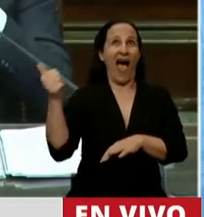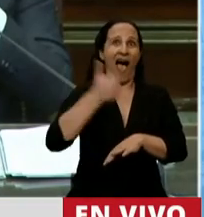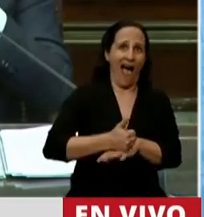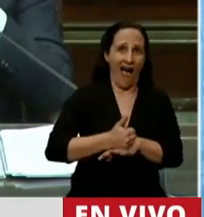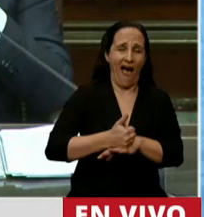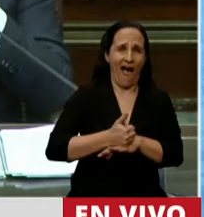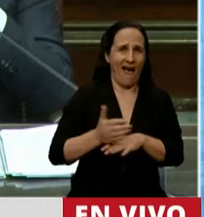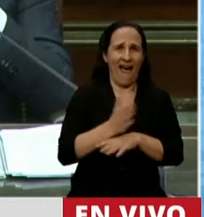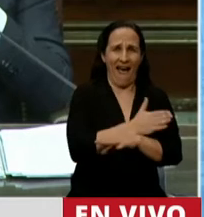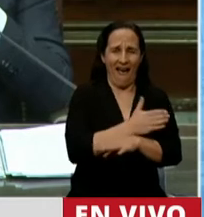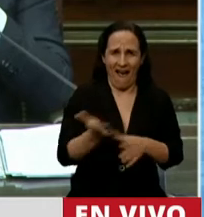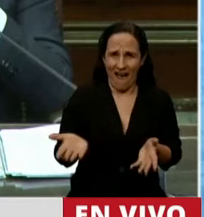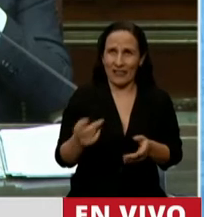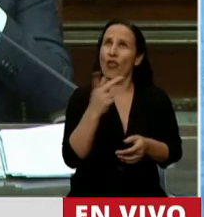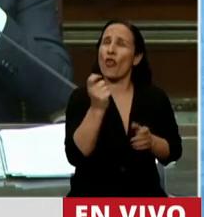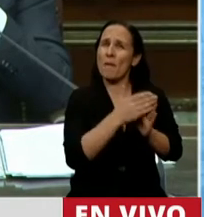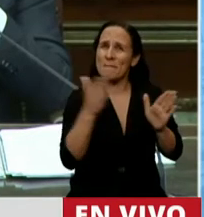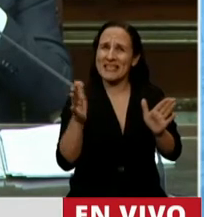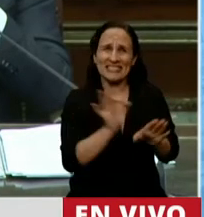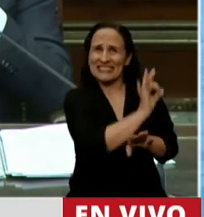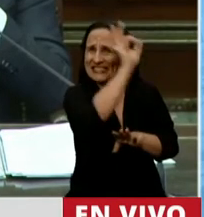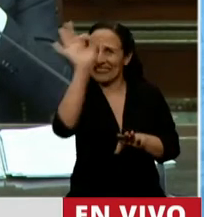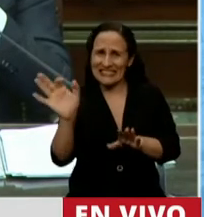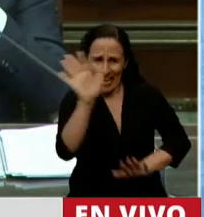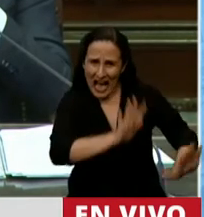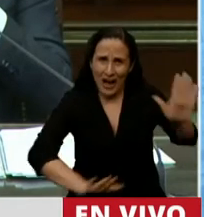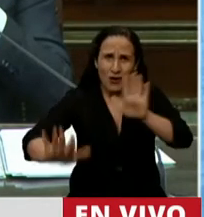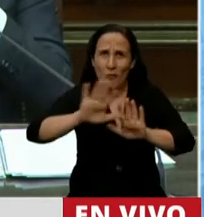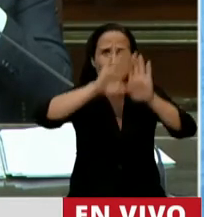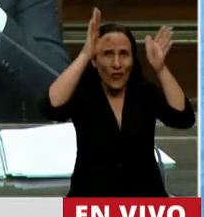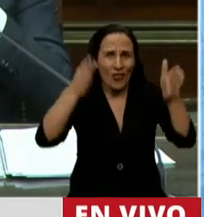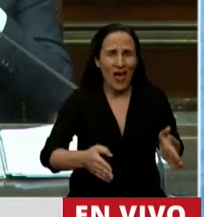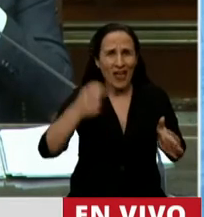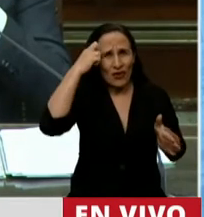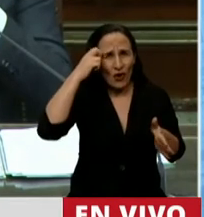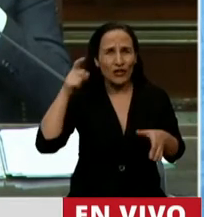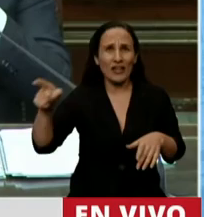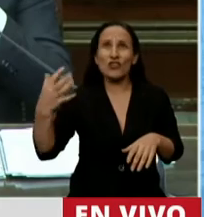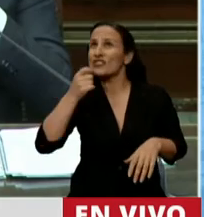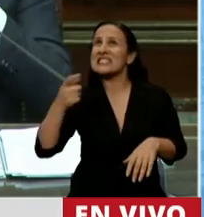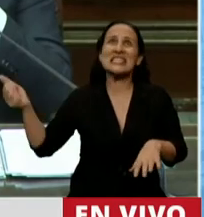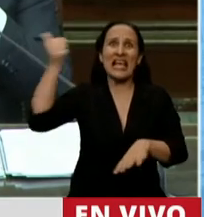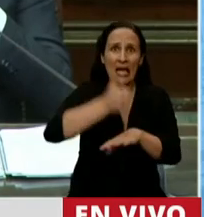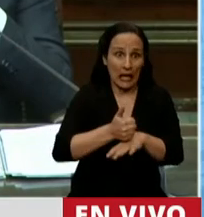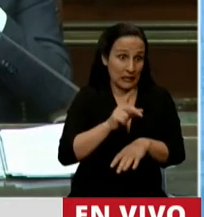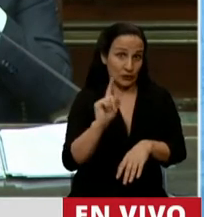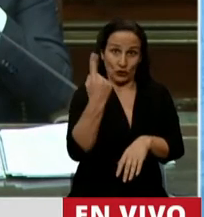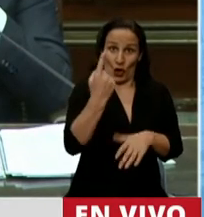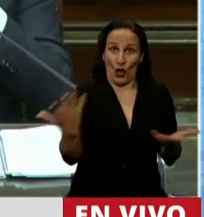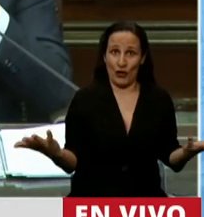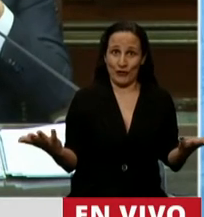tendría que haber estado en esos dos meses donde estábamos acomodando la casa y donde hubiera estado solo en este recinto.